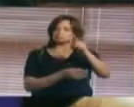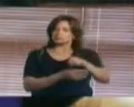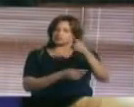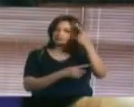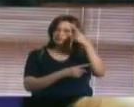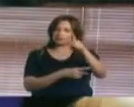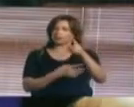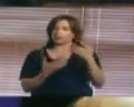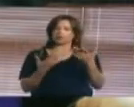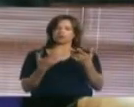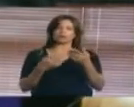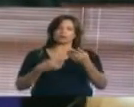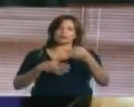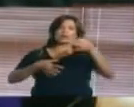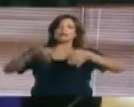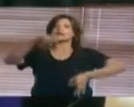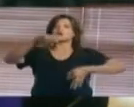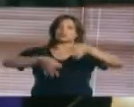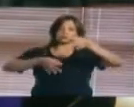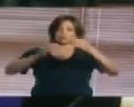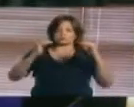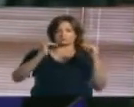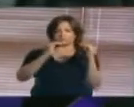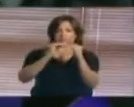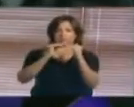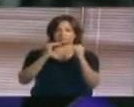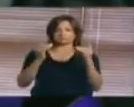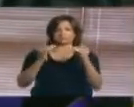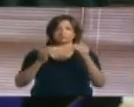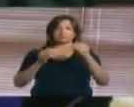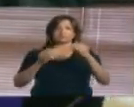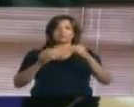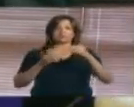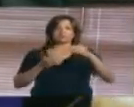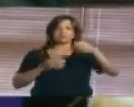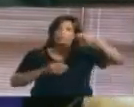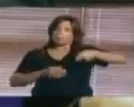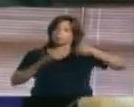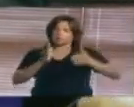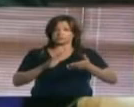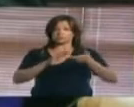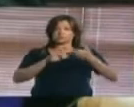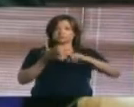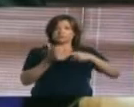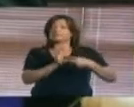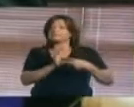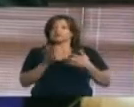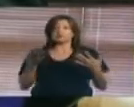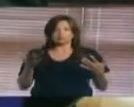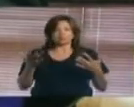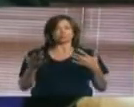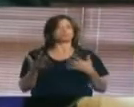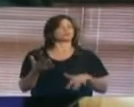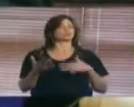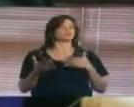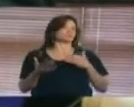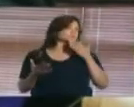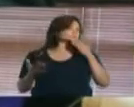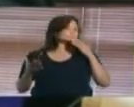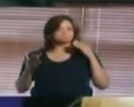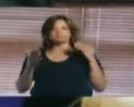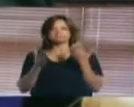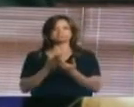en la impartición de justicia. Ser juez es un gran privilegio,